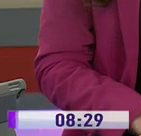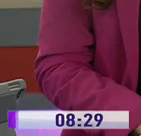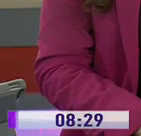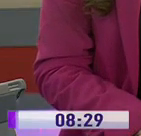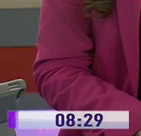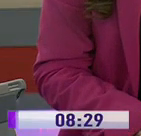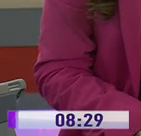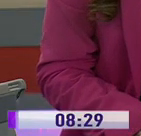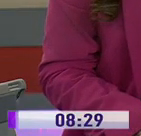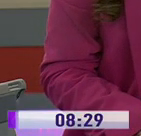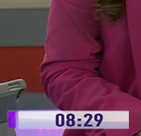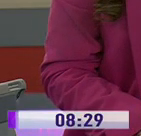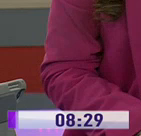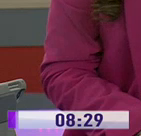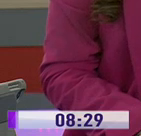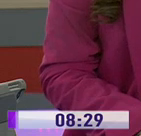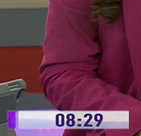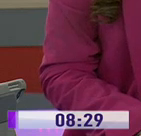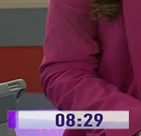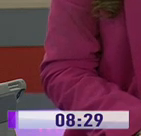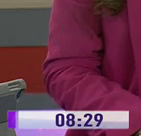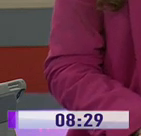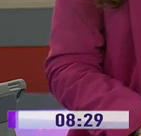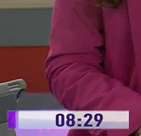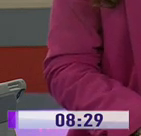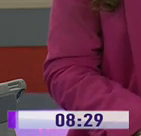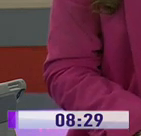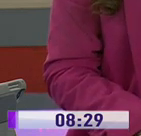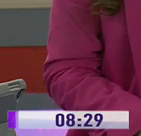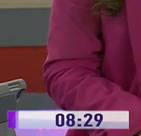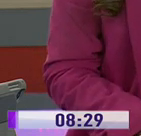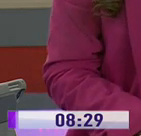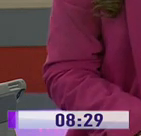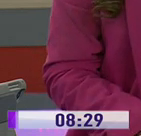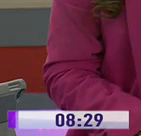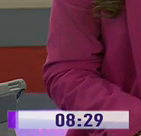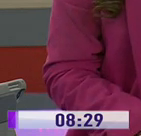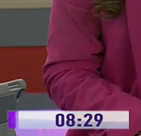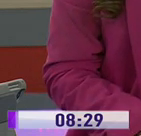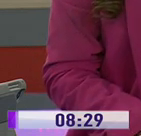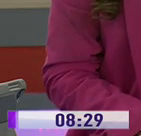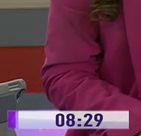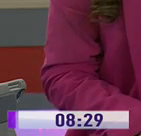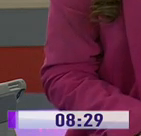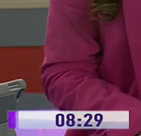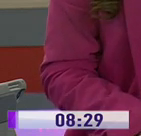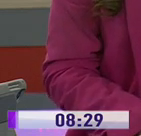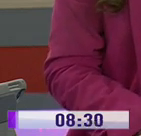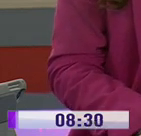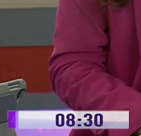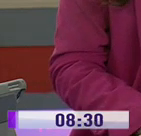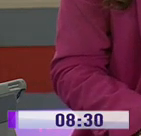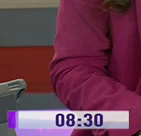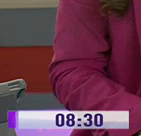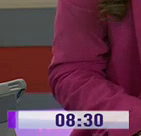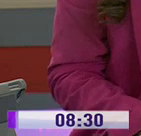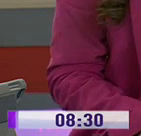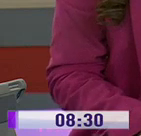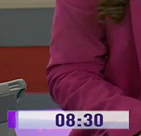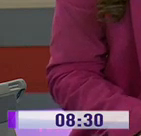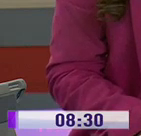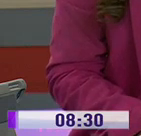Iquito tiene listo un plan de manejo de cadáveres, el cual cuenta con dos vehículos para el traslado de víctimas mortales, un convenio con